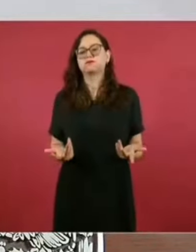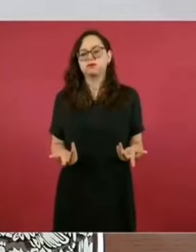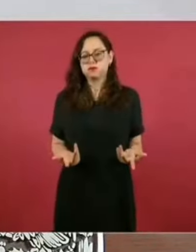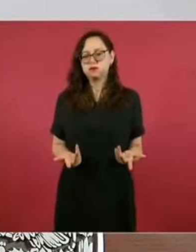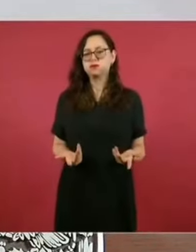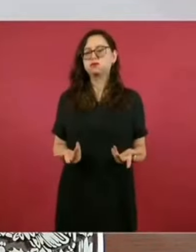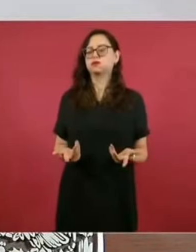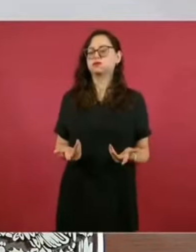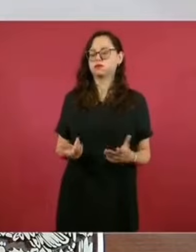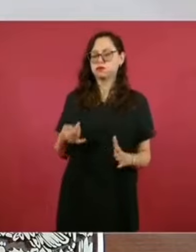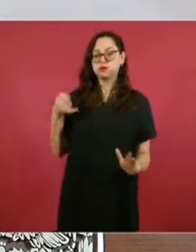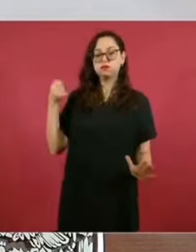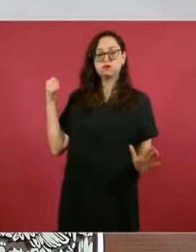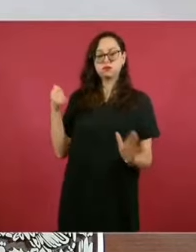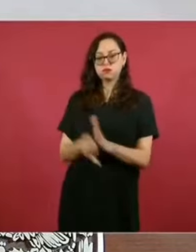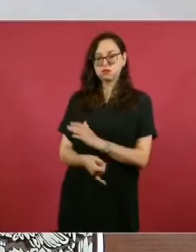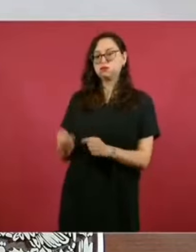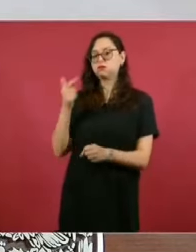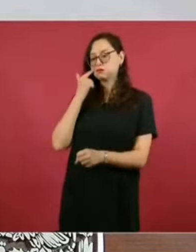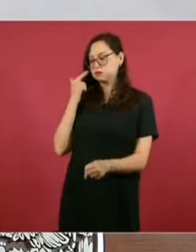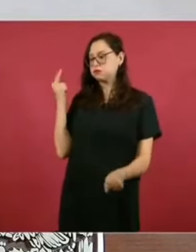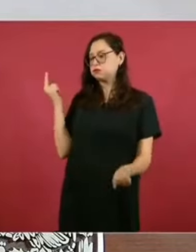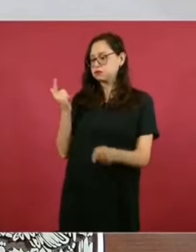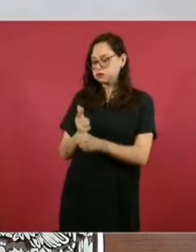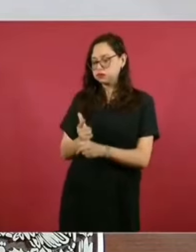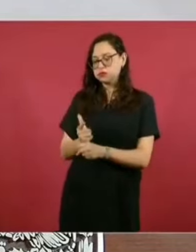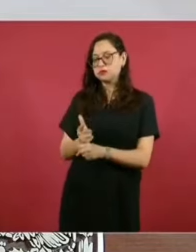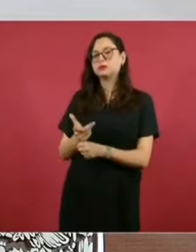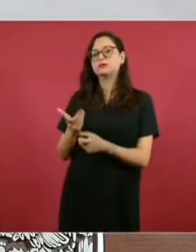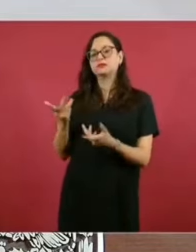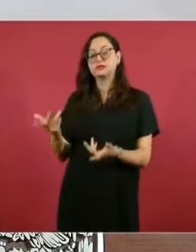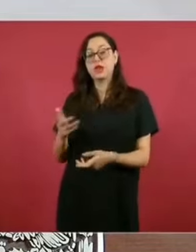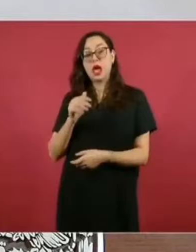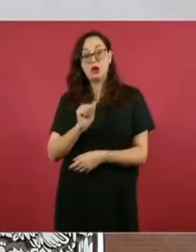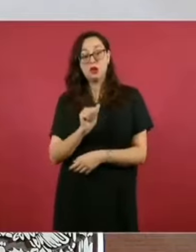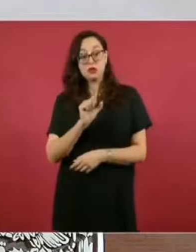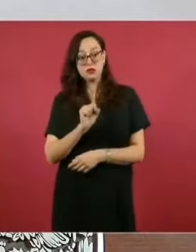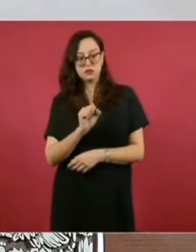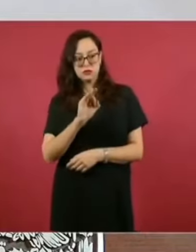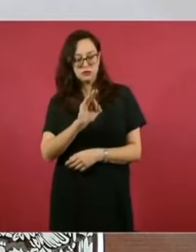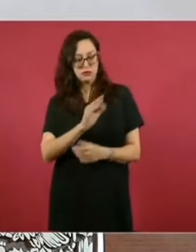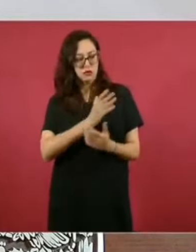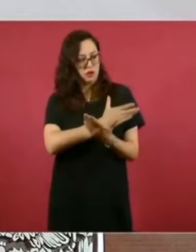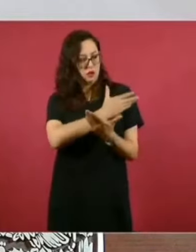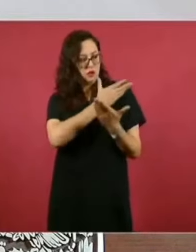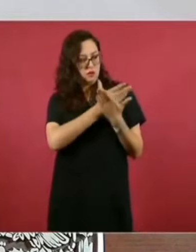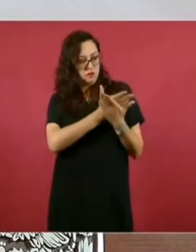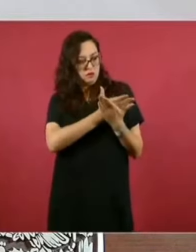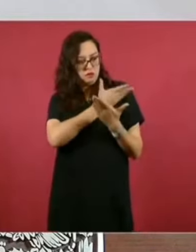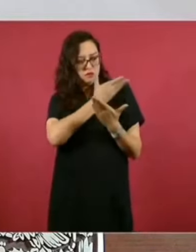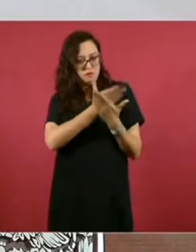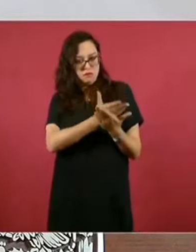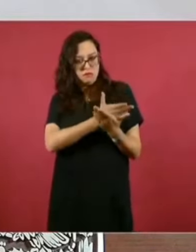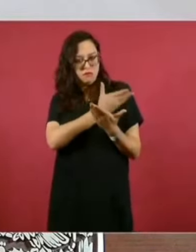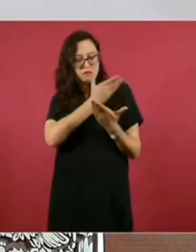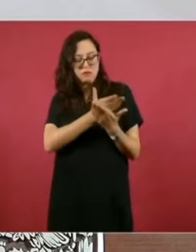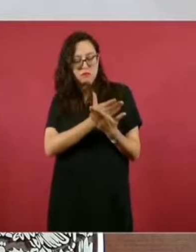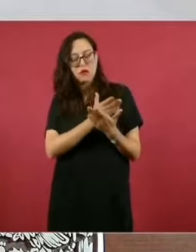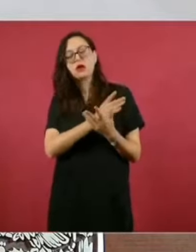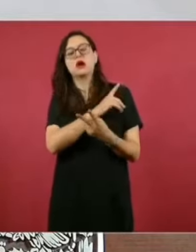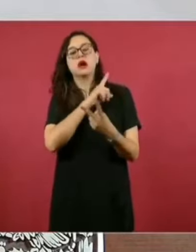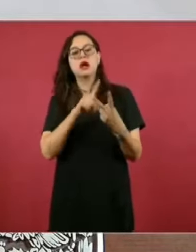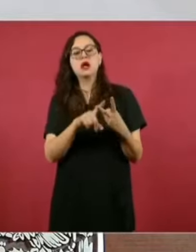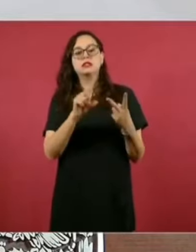caso, aclarar las observaciones realizadas por la Auditoría Superior de la Federación, por la propia